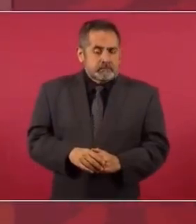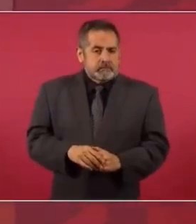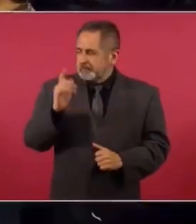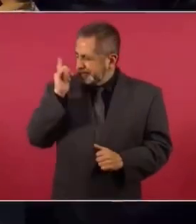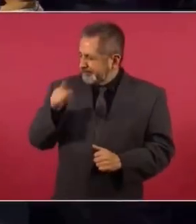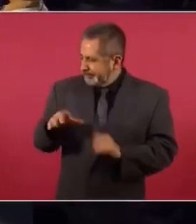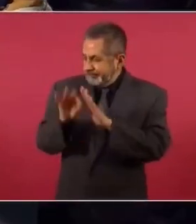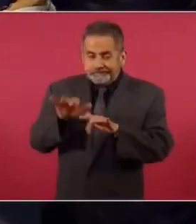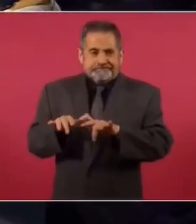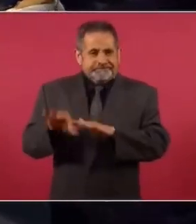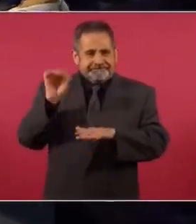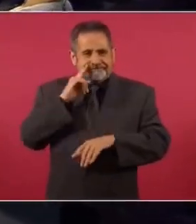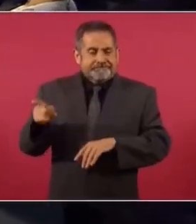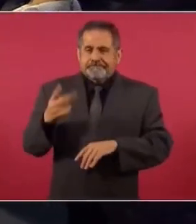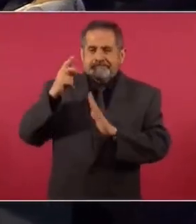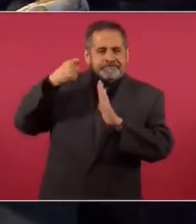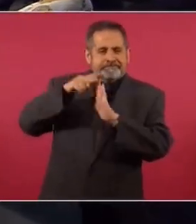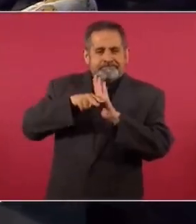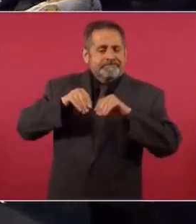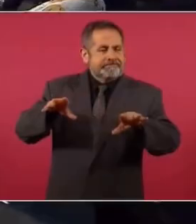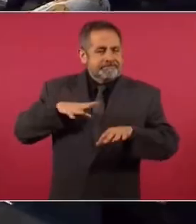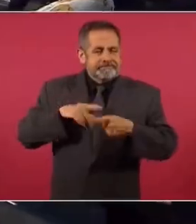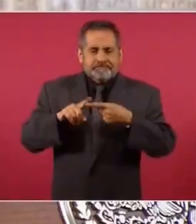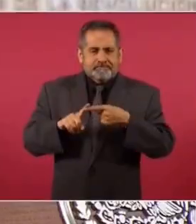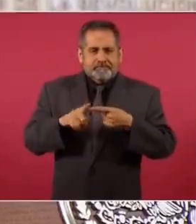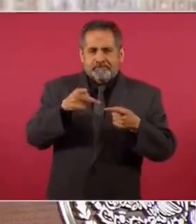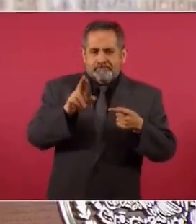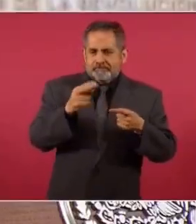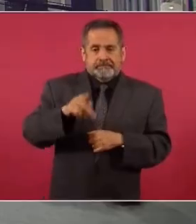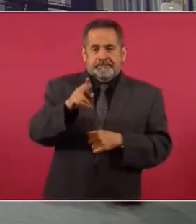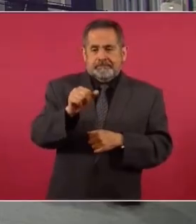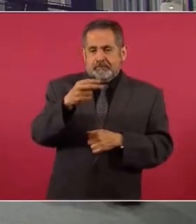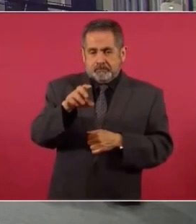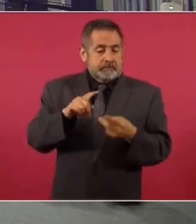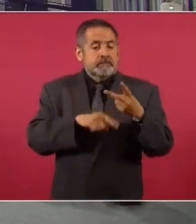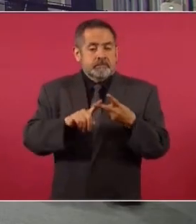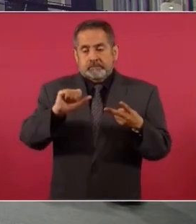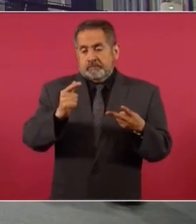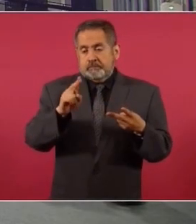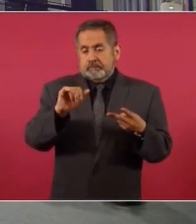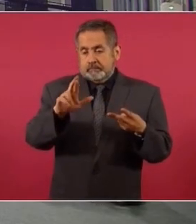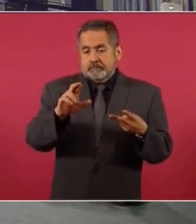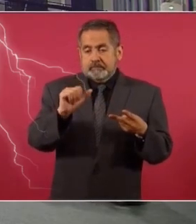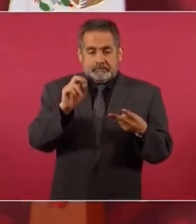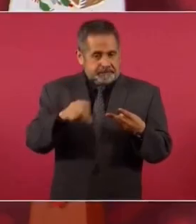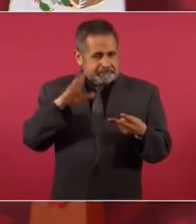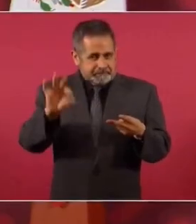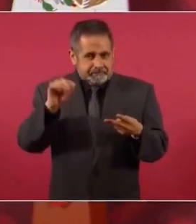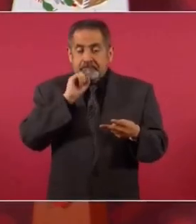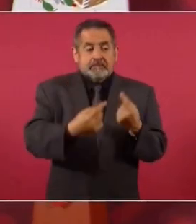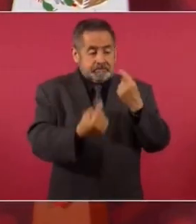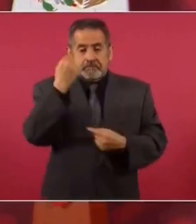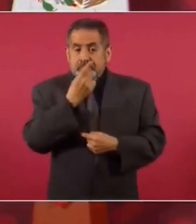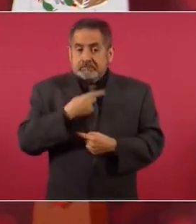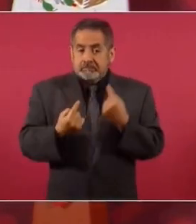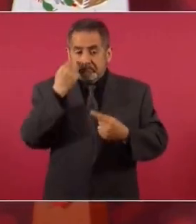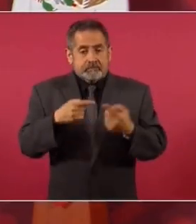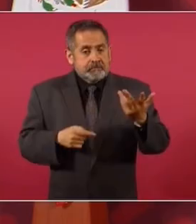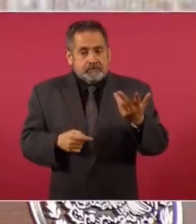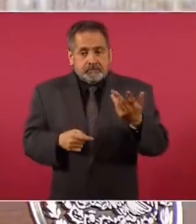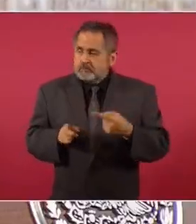Ojalá y consigues dos videos. Uno de Krause. Y Aguilar Camín, búsquenos también, cuando me dice que soy un